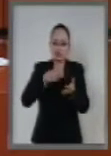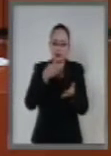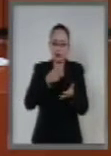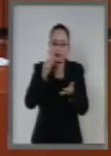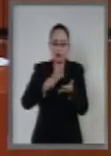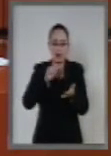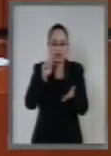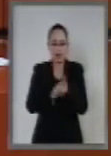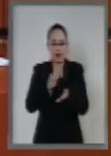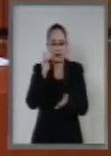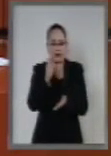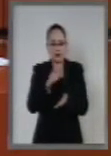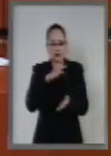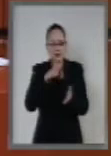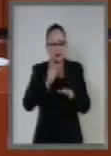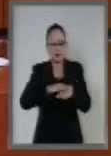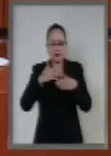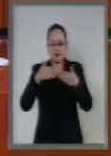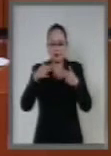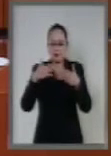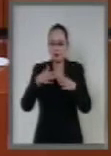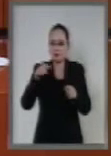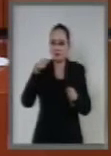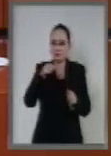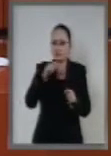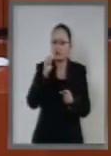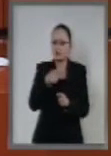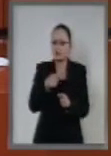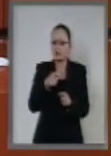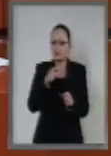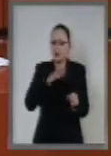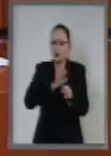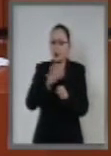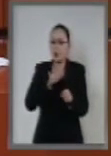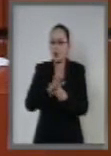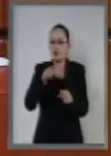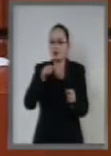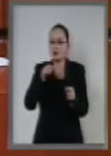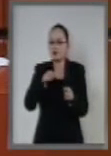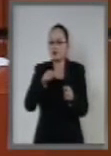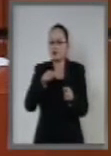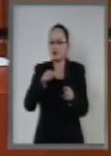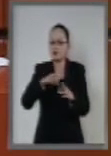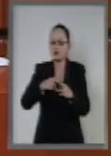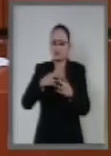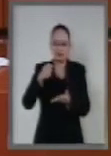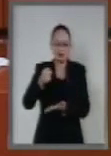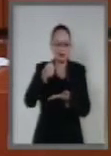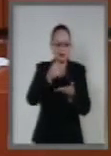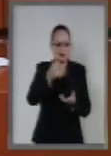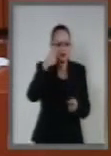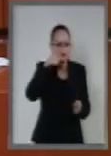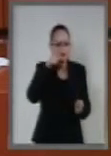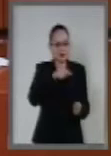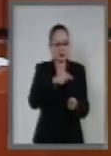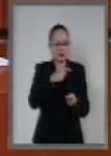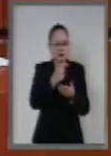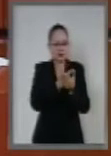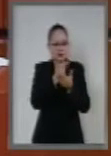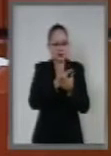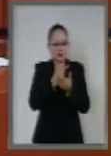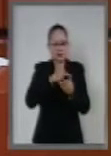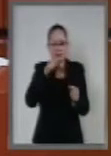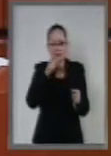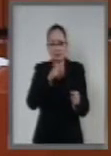se amplía y precisa cuáles son las entidades y los recursos sujetos de fiscalización por parte de la